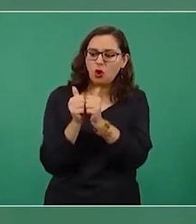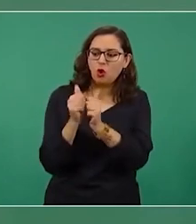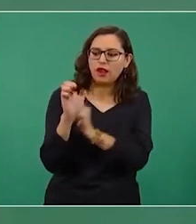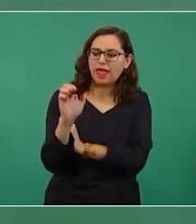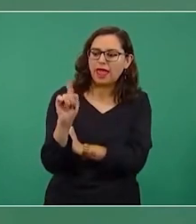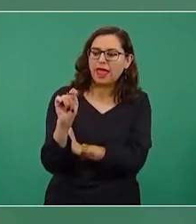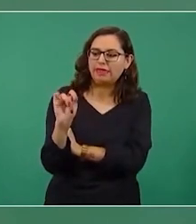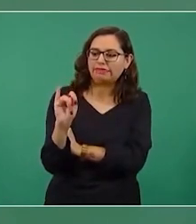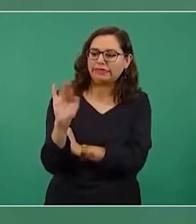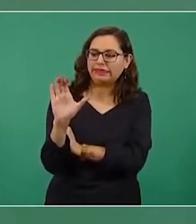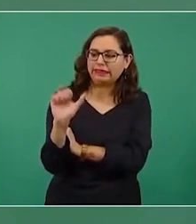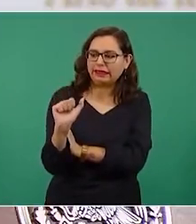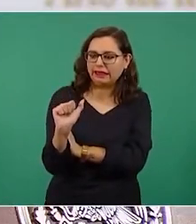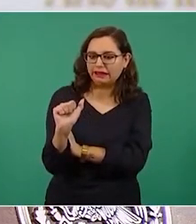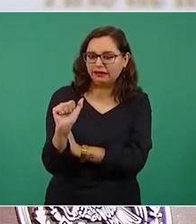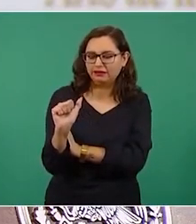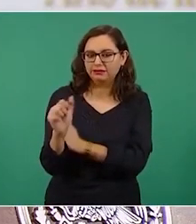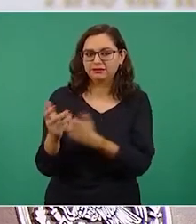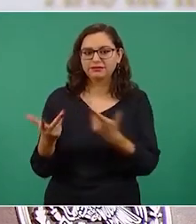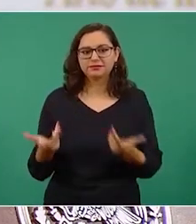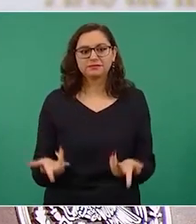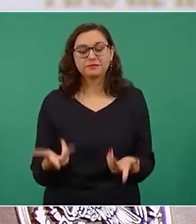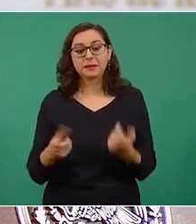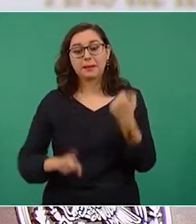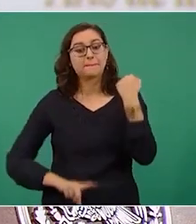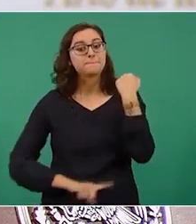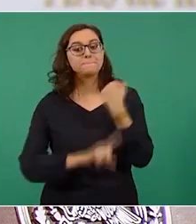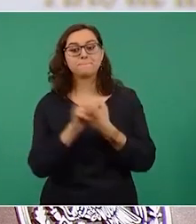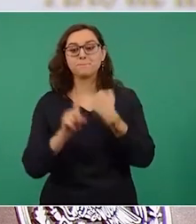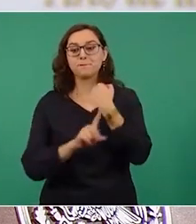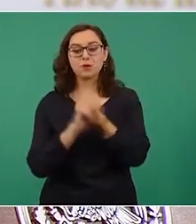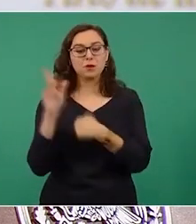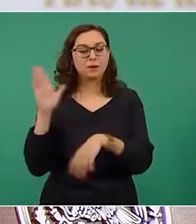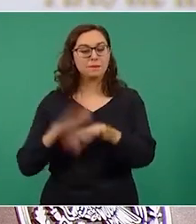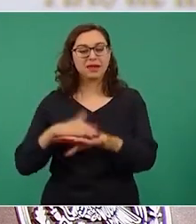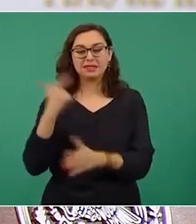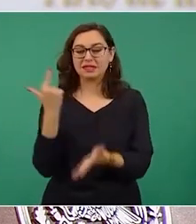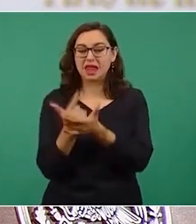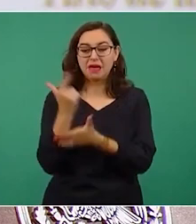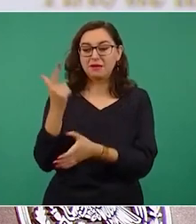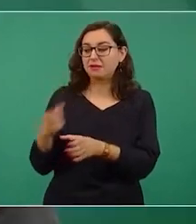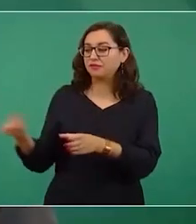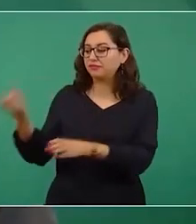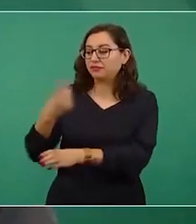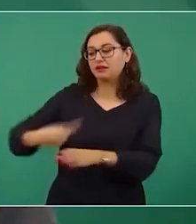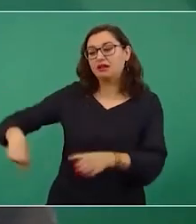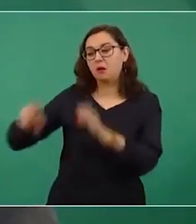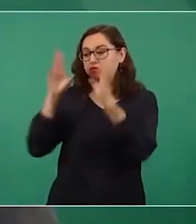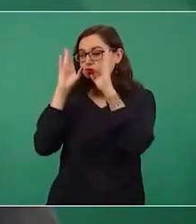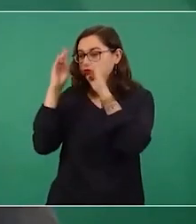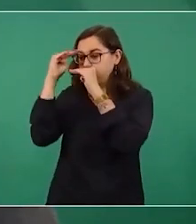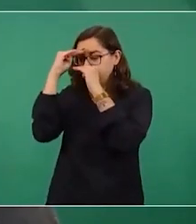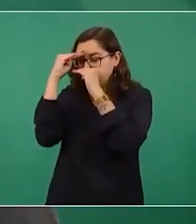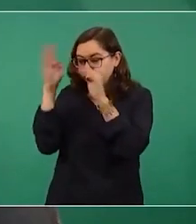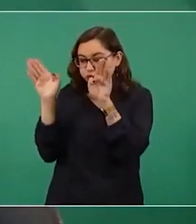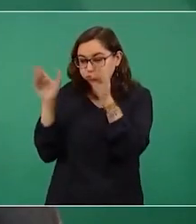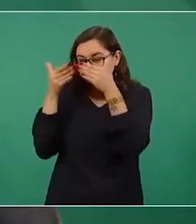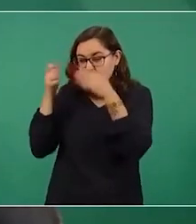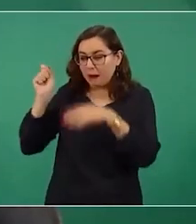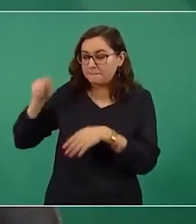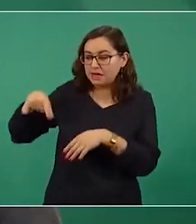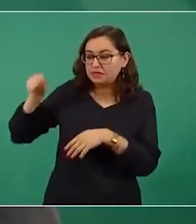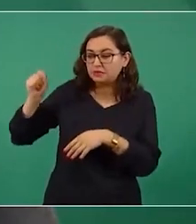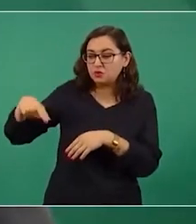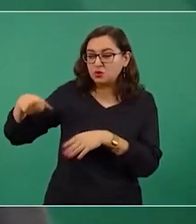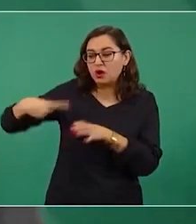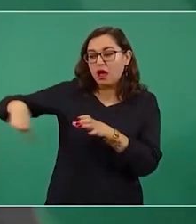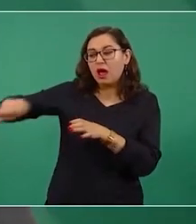El problema, siempre lo he dicho, del conservadorismo es que su doctrina es